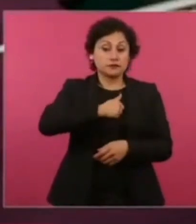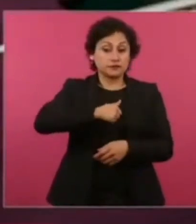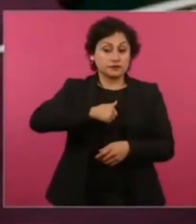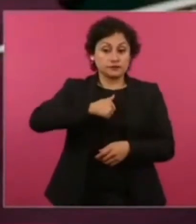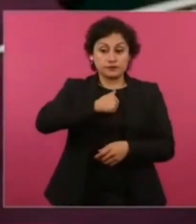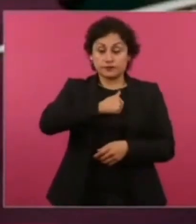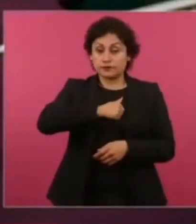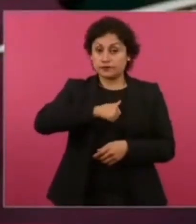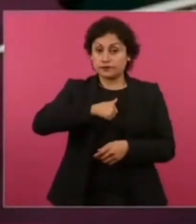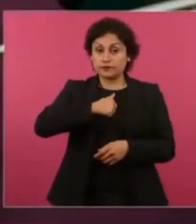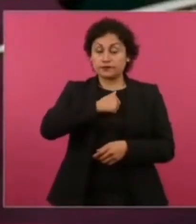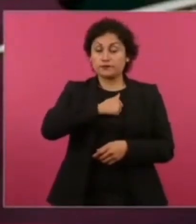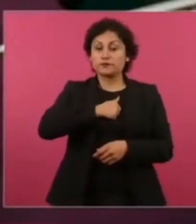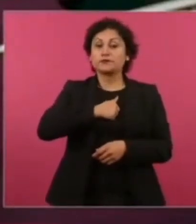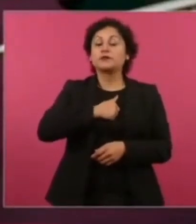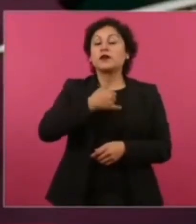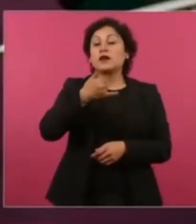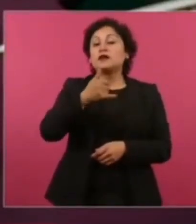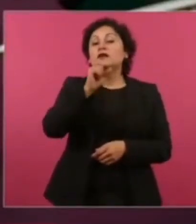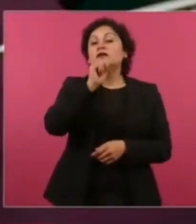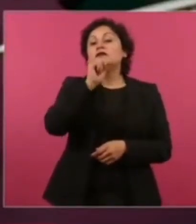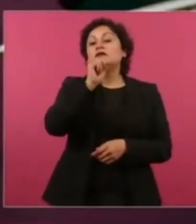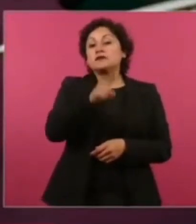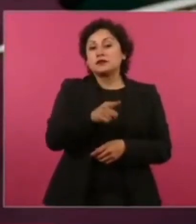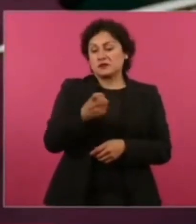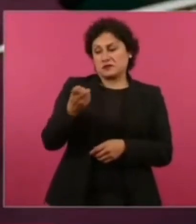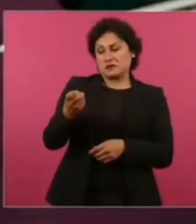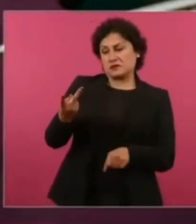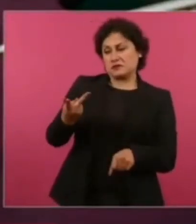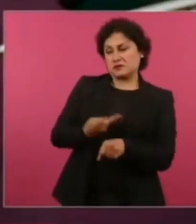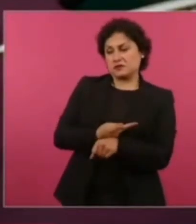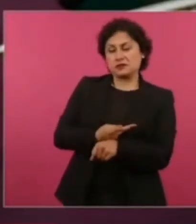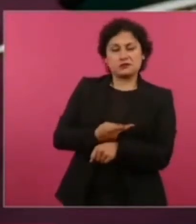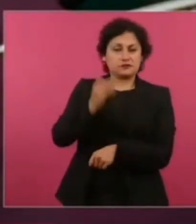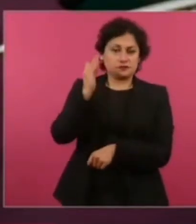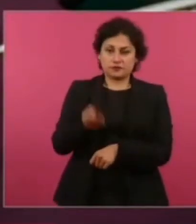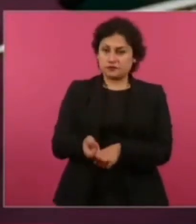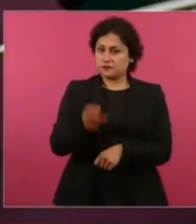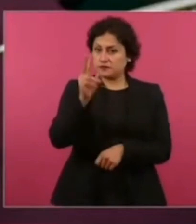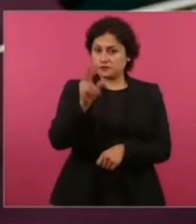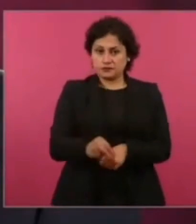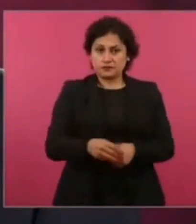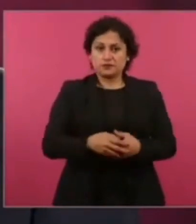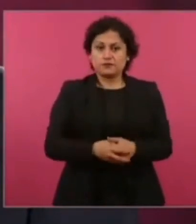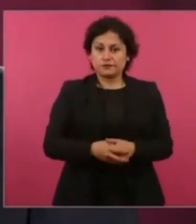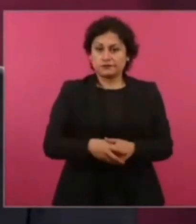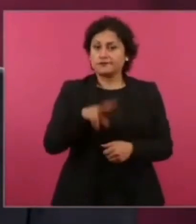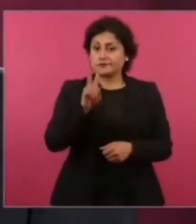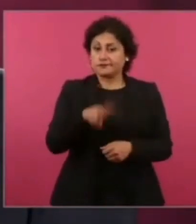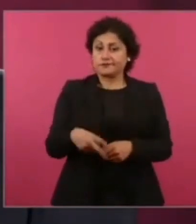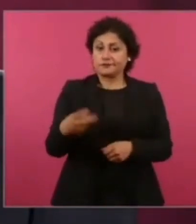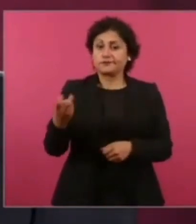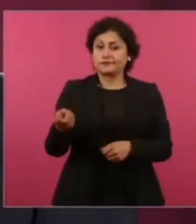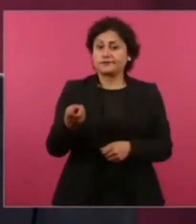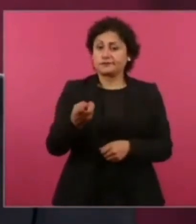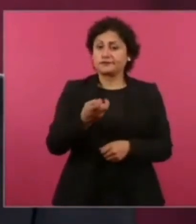también hechos reprobables, muy dolorosos.